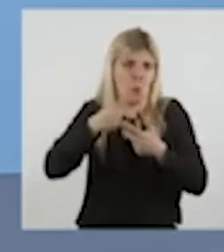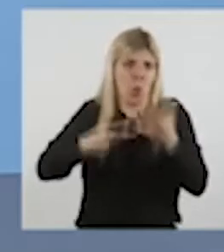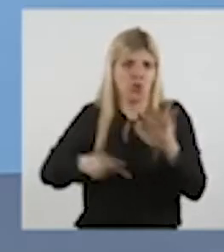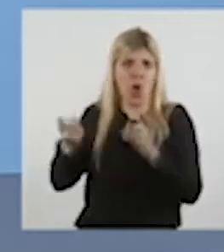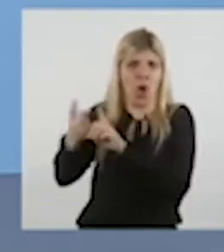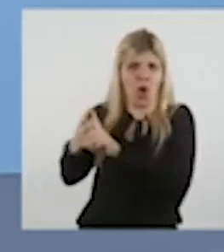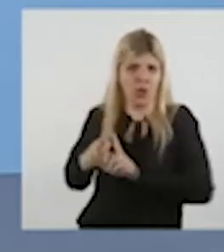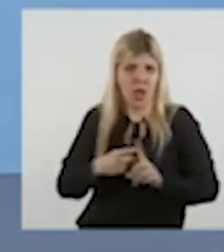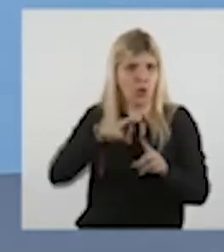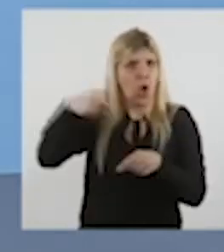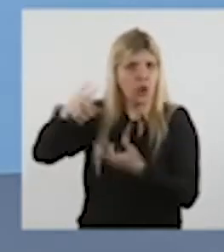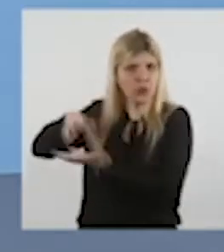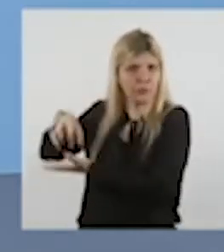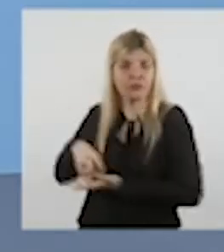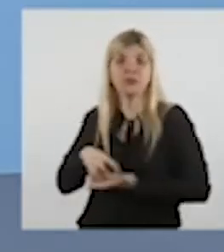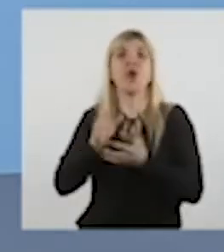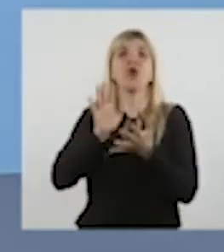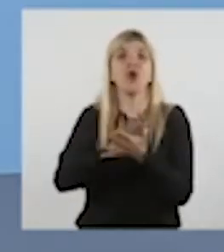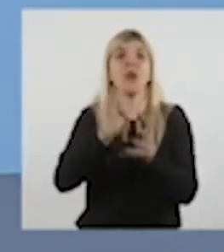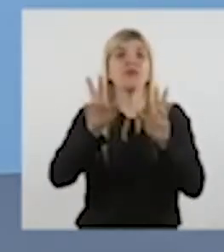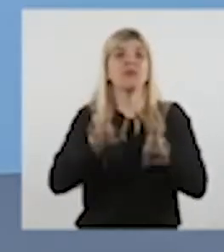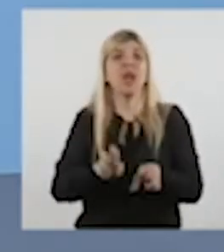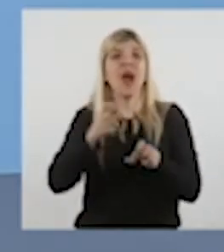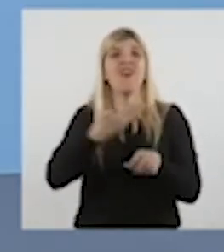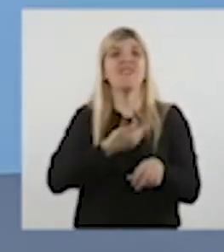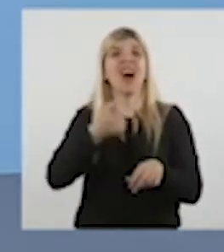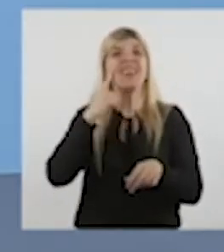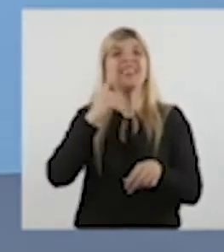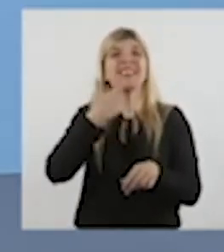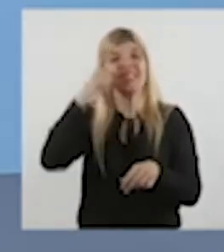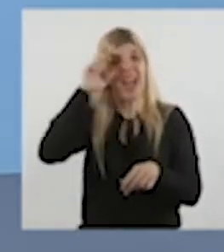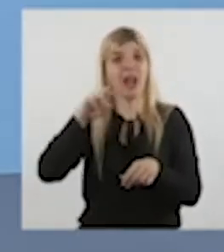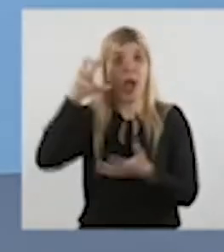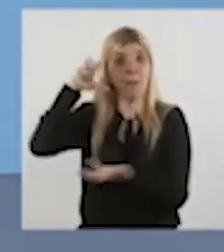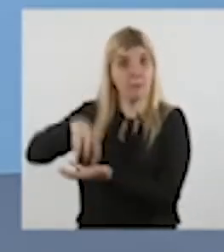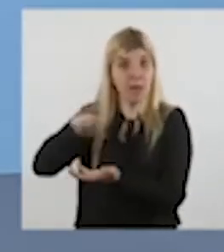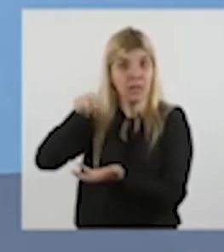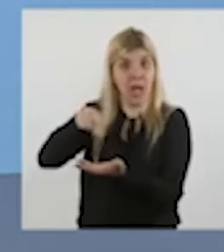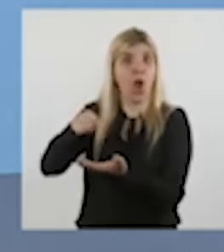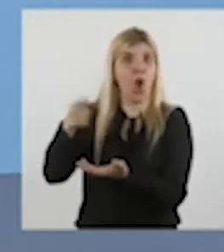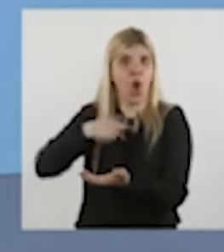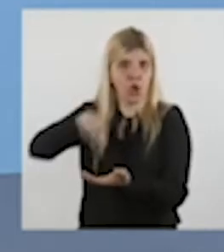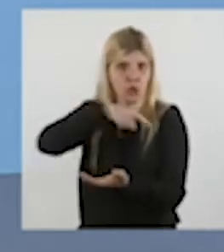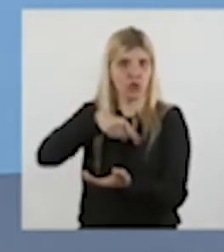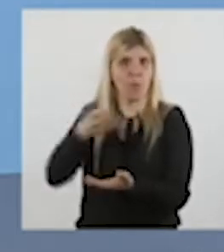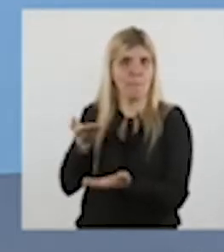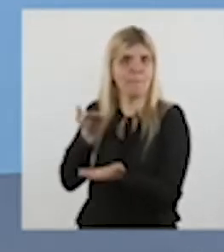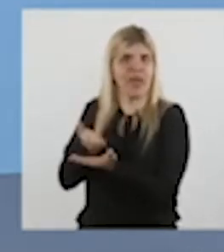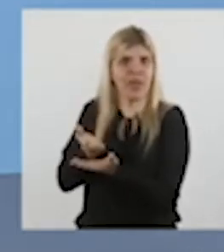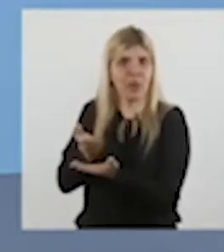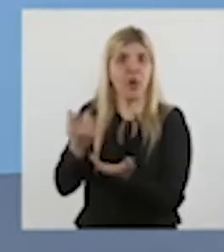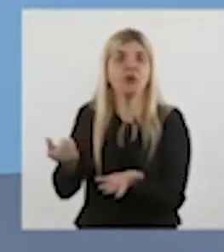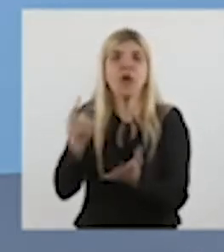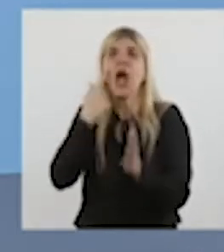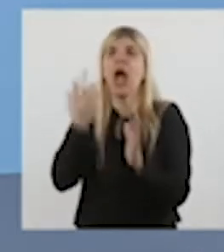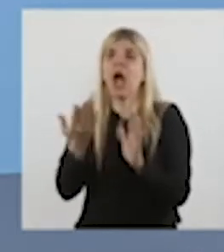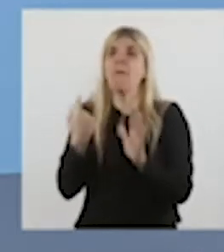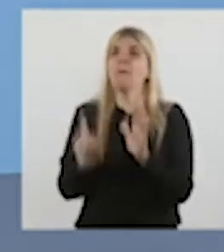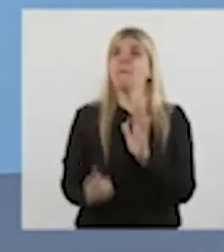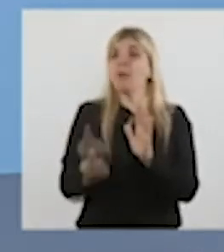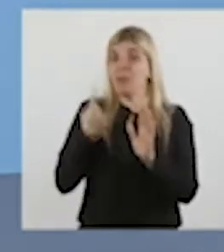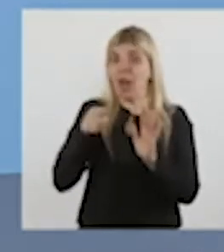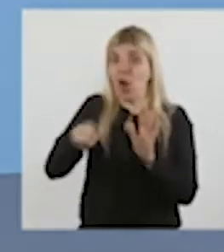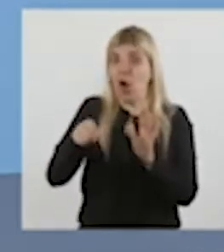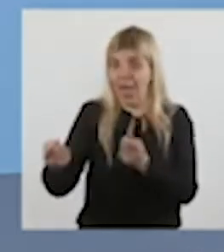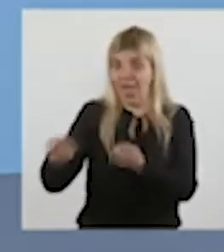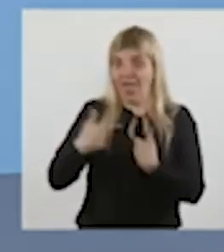Con respecto a Pfizer, nosotros hemos pedido a Pfizer con la condicionalidad de que estuviera primera, porque si no,